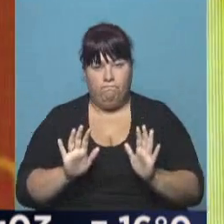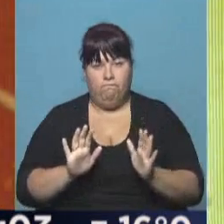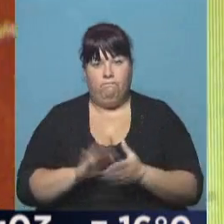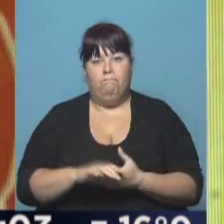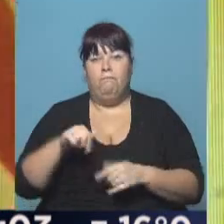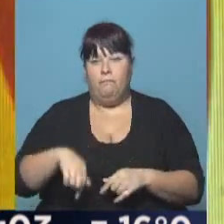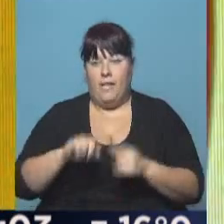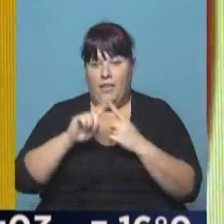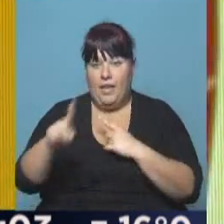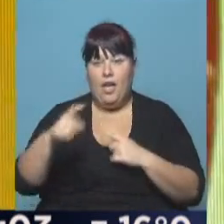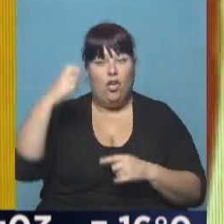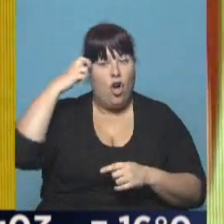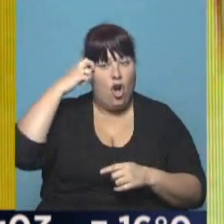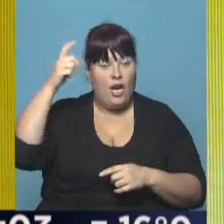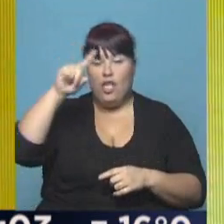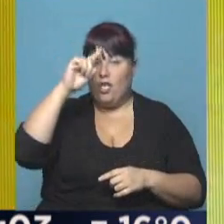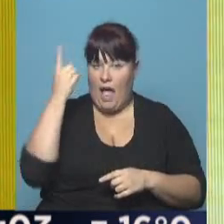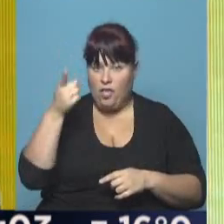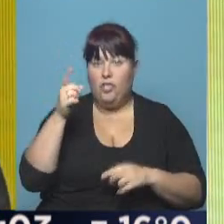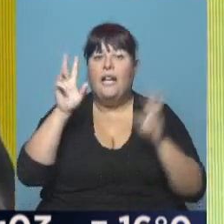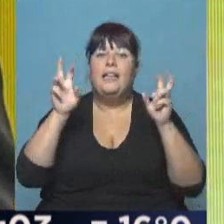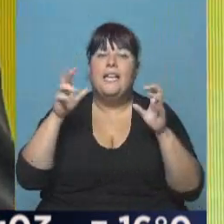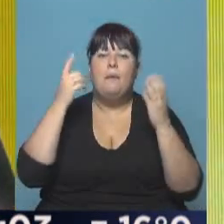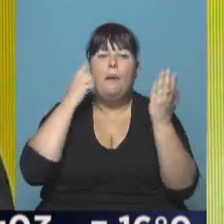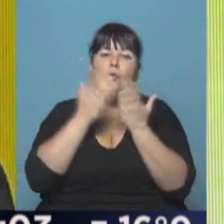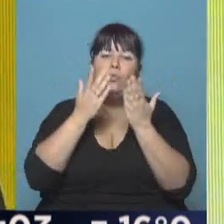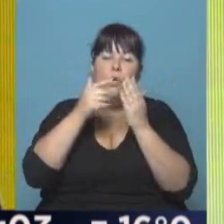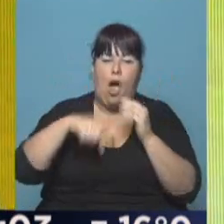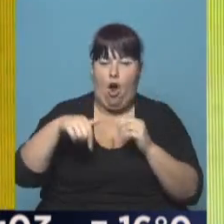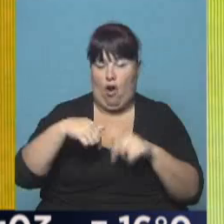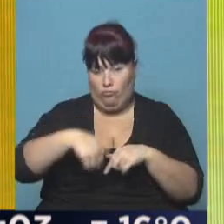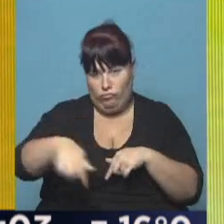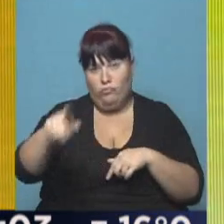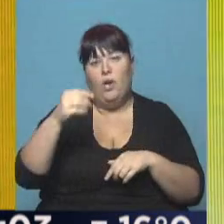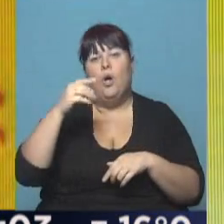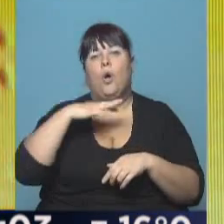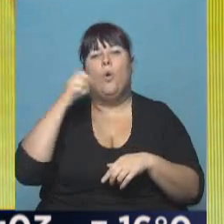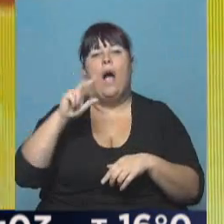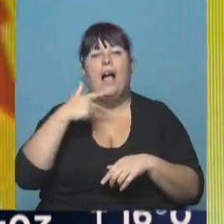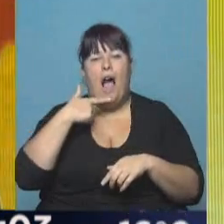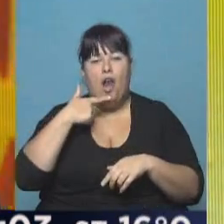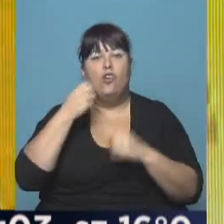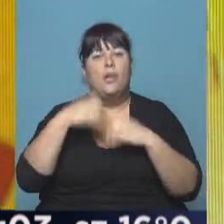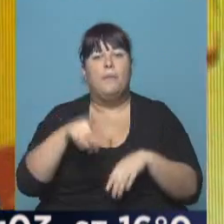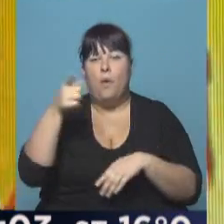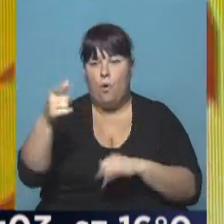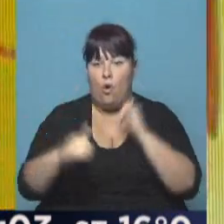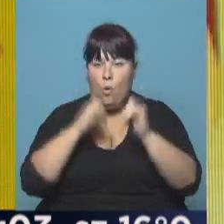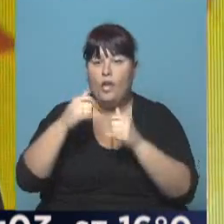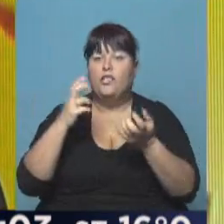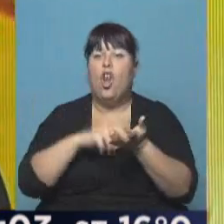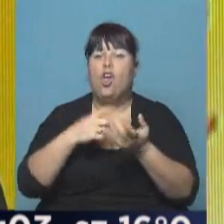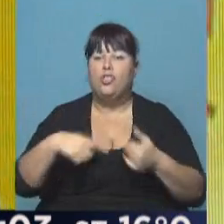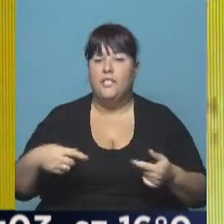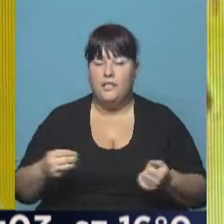Estamos en vivo desde el Congreso de la Nación, los temas que se van analizando en esta jornada. Juan Carlos Bartolota, el arranque para vos con las noticias.